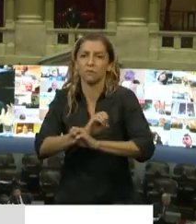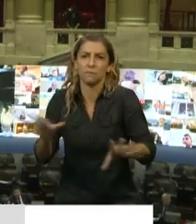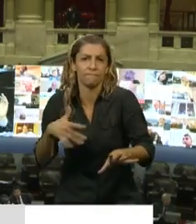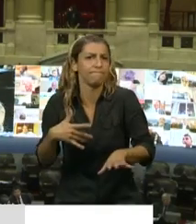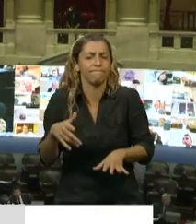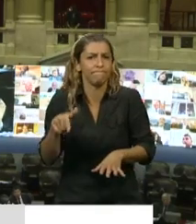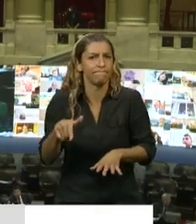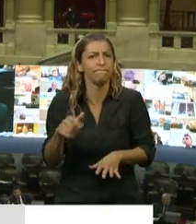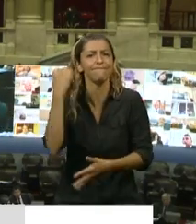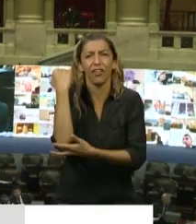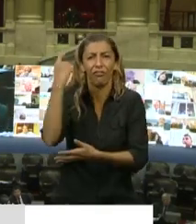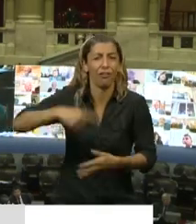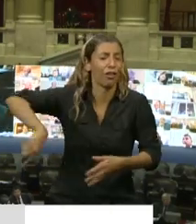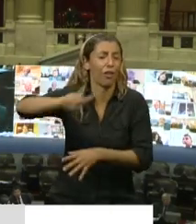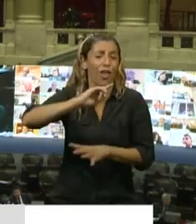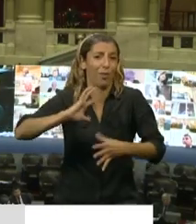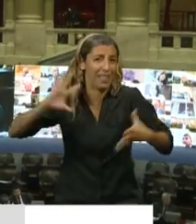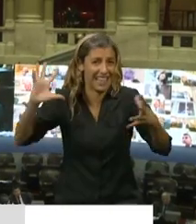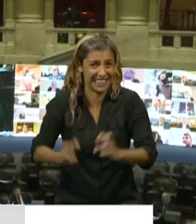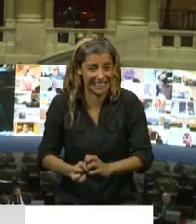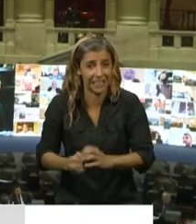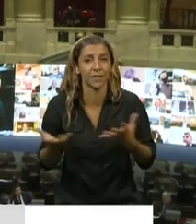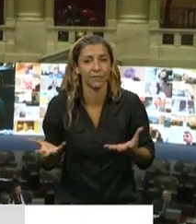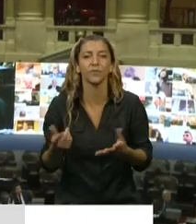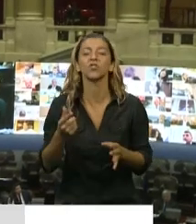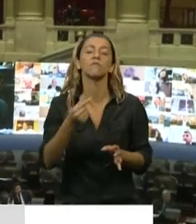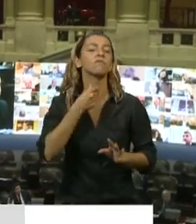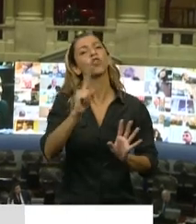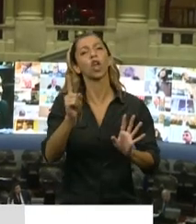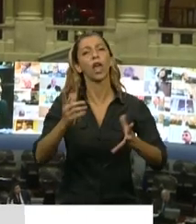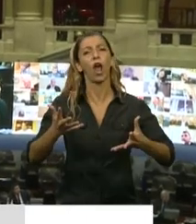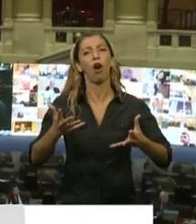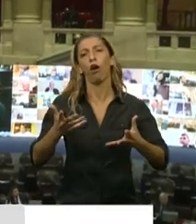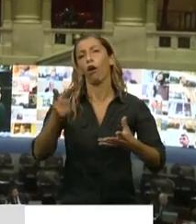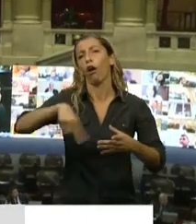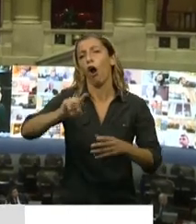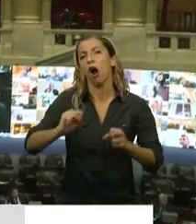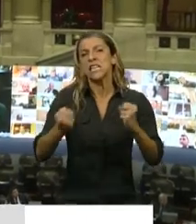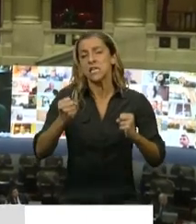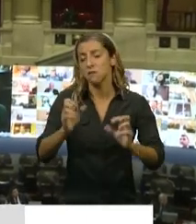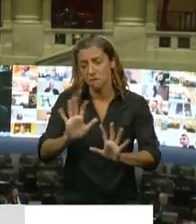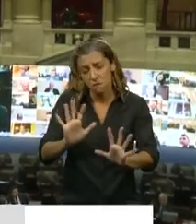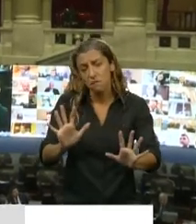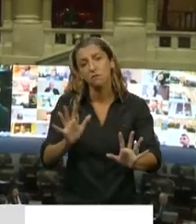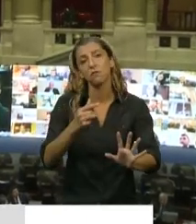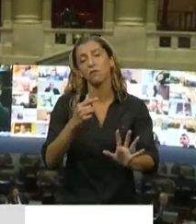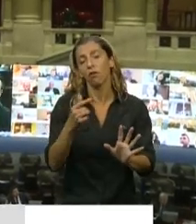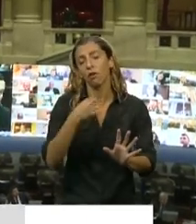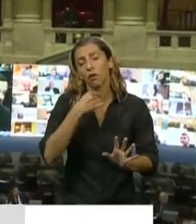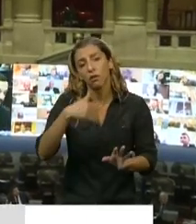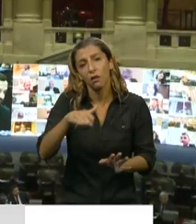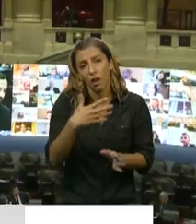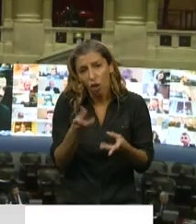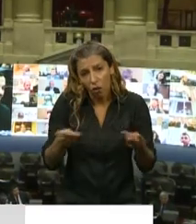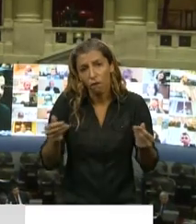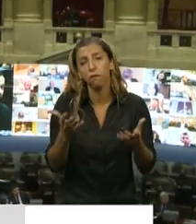mayorías. Sin ánimo de caldear los ánimos, quiero terminar esta alocución haciendo